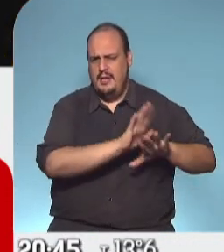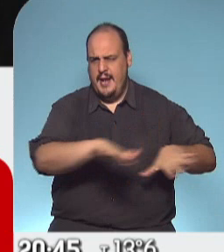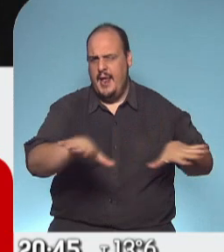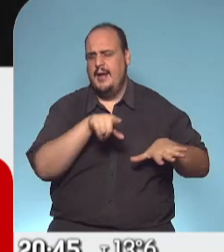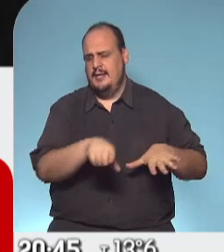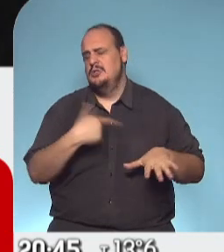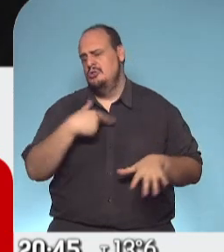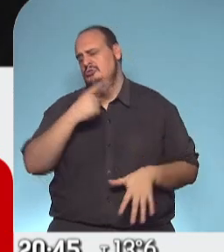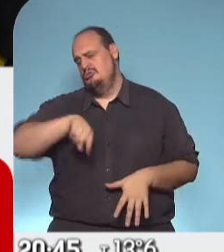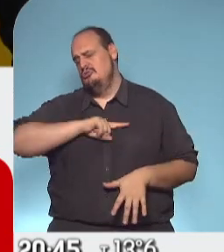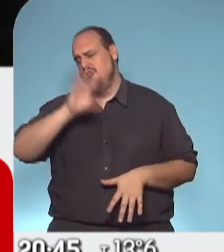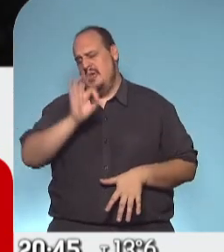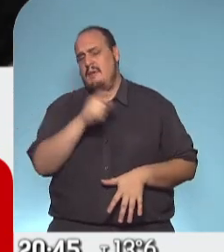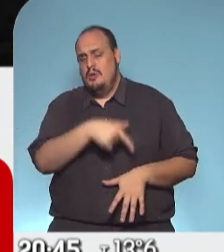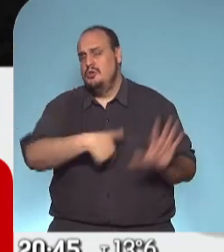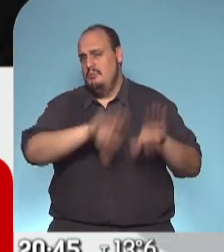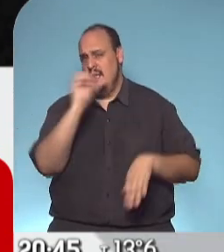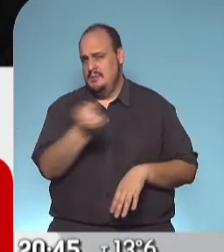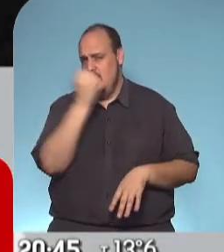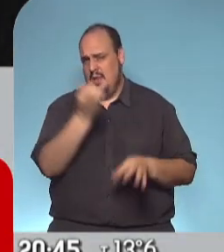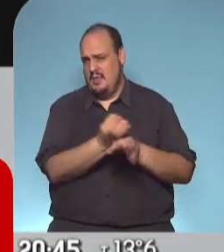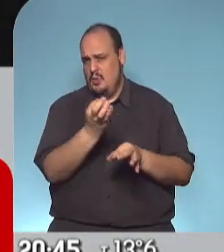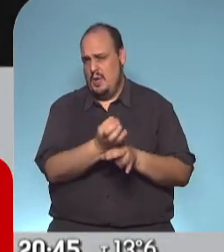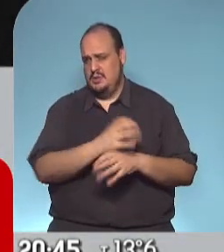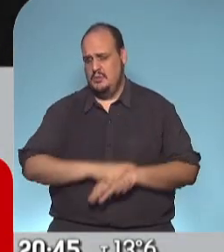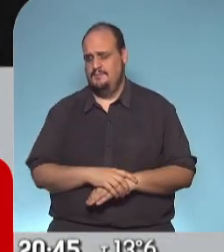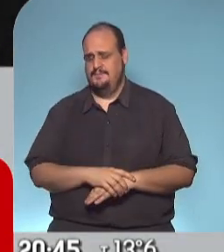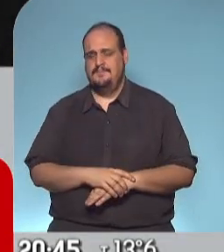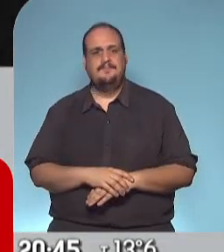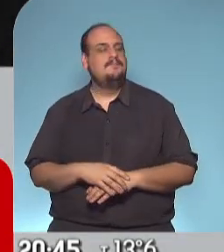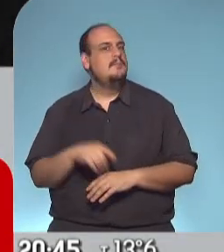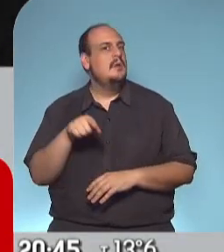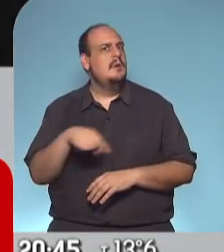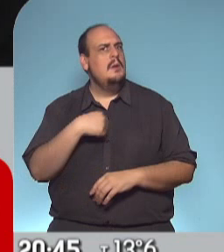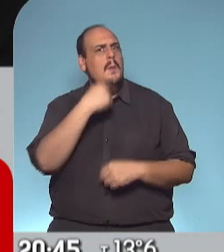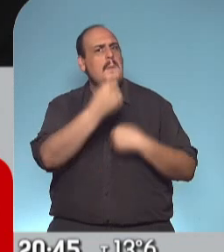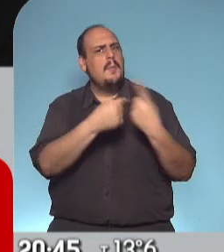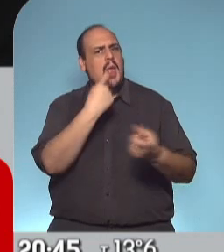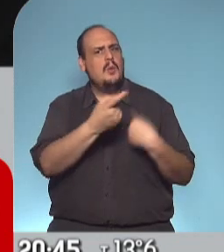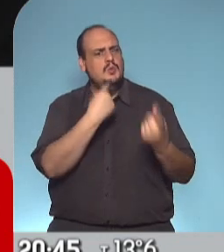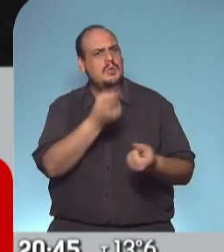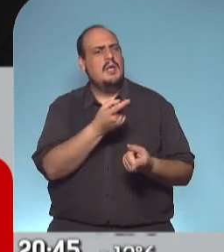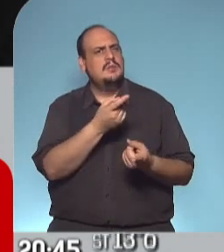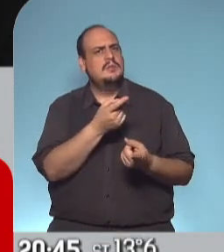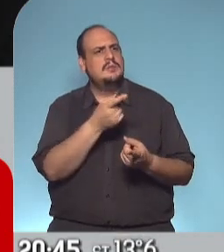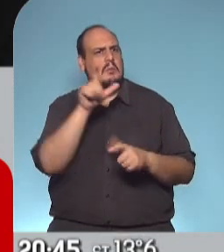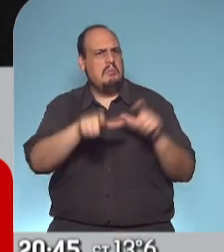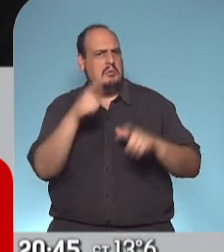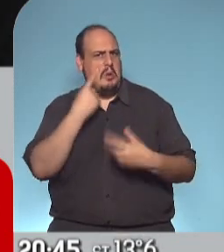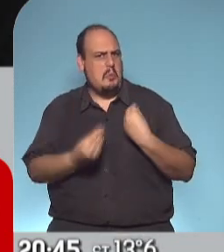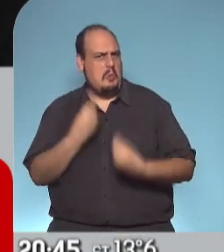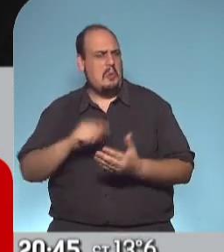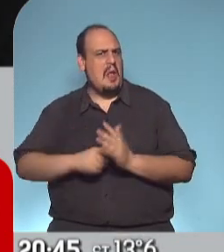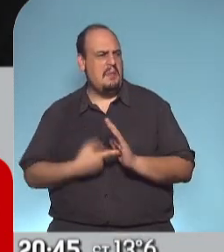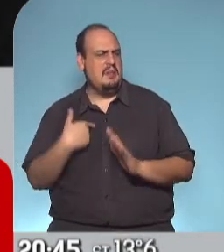todos es de lo más importante que tenemos, por eso lo mencioné hoy. Le hago un par de preguntas que en general se hacen los ciudadanos porteños,